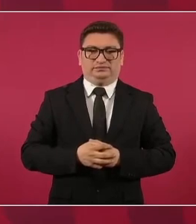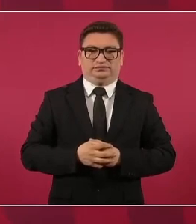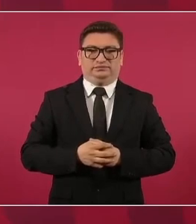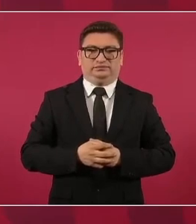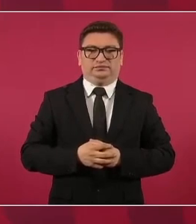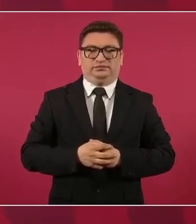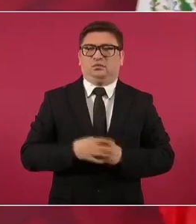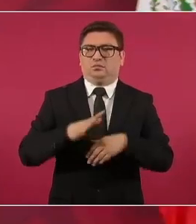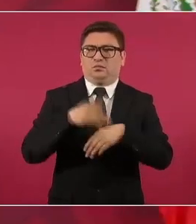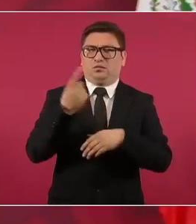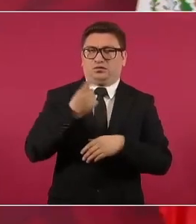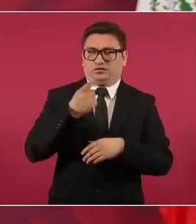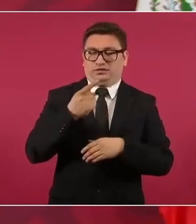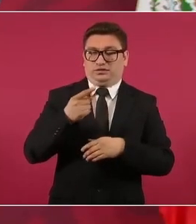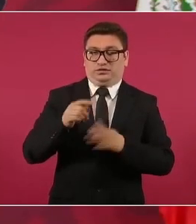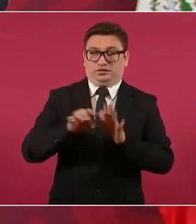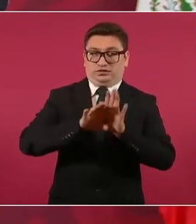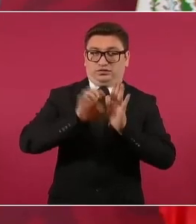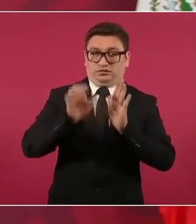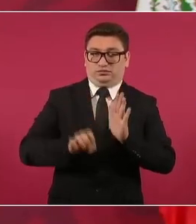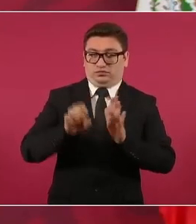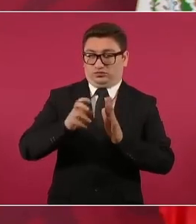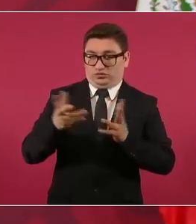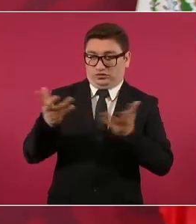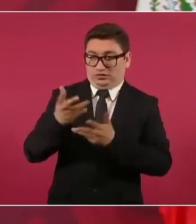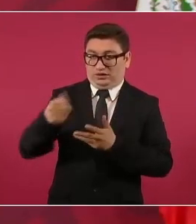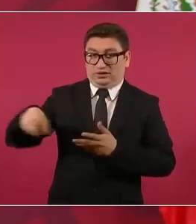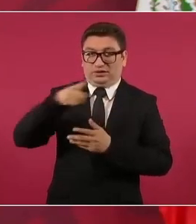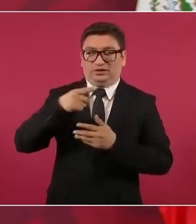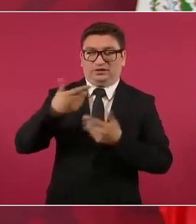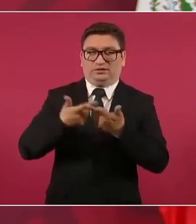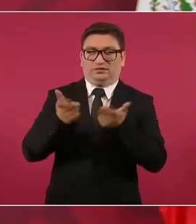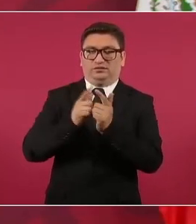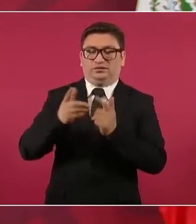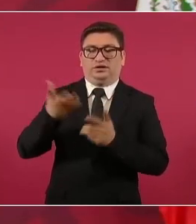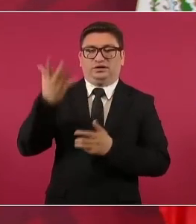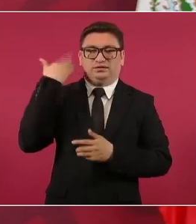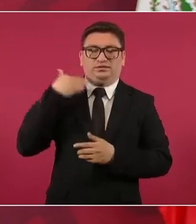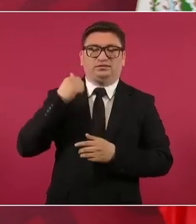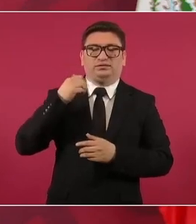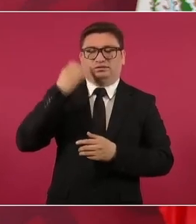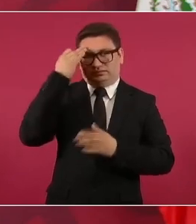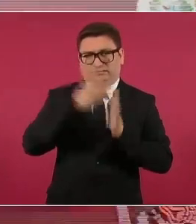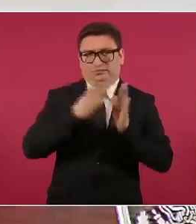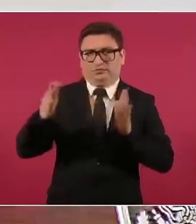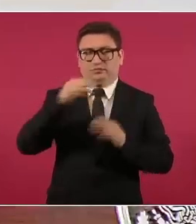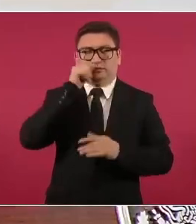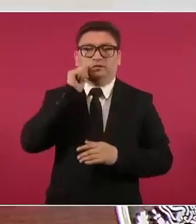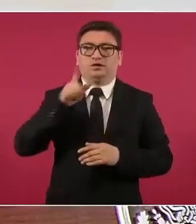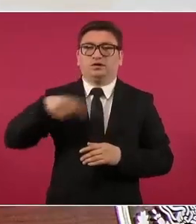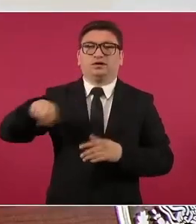¿Cómo iba a triunfar la reacción en la época de Juárez si fueron